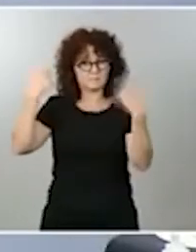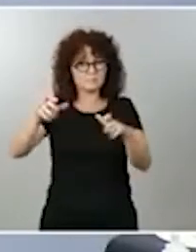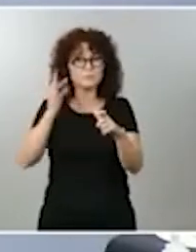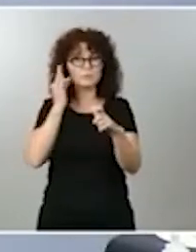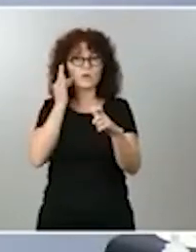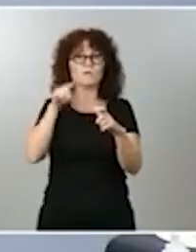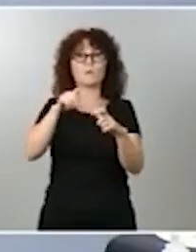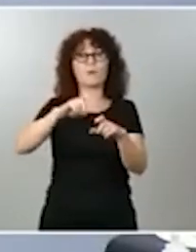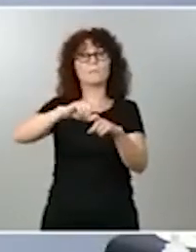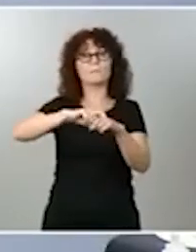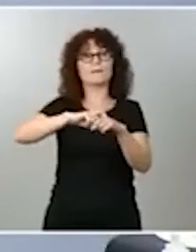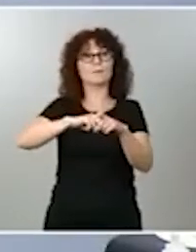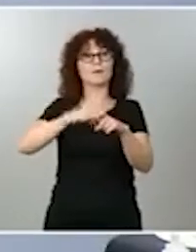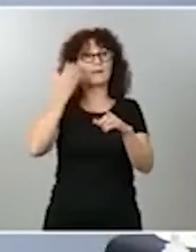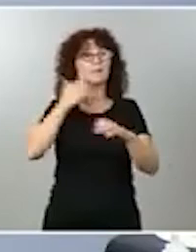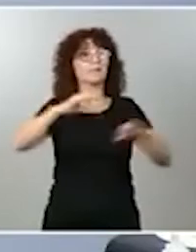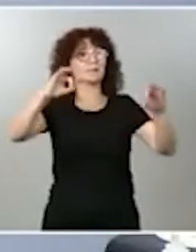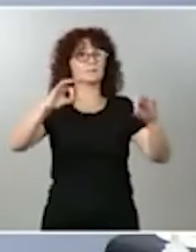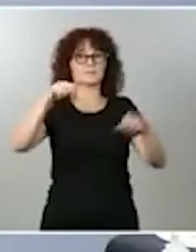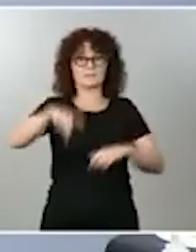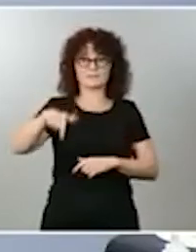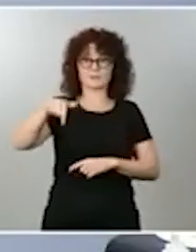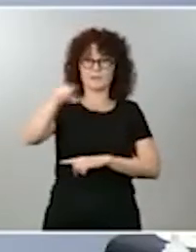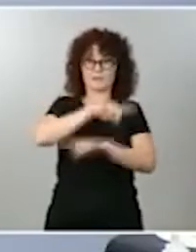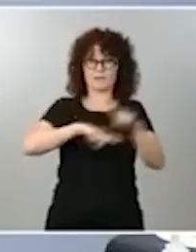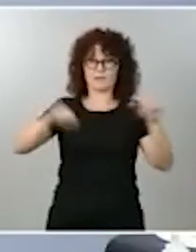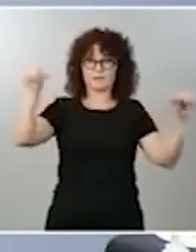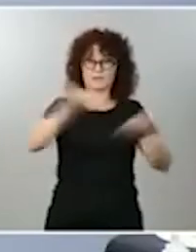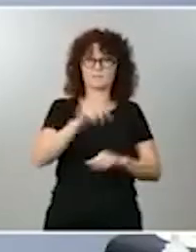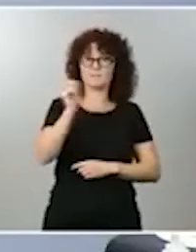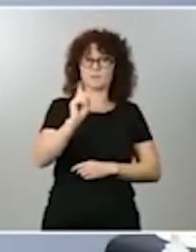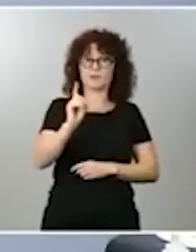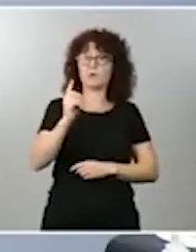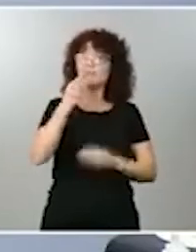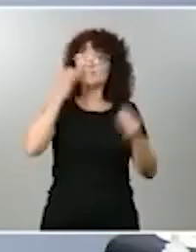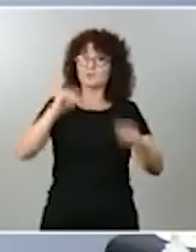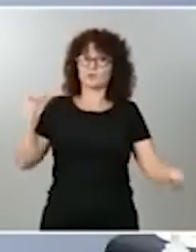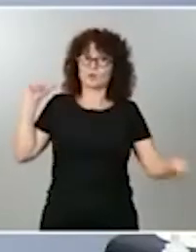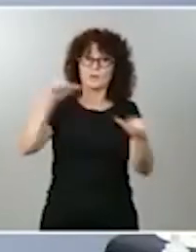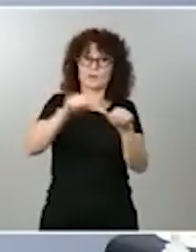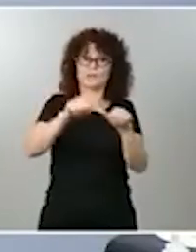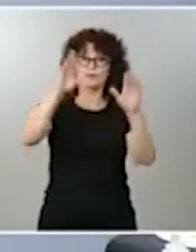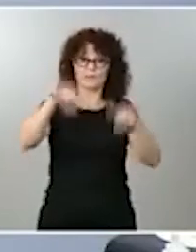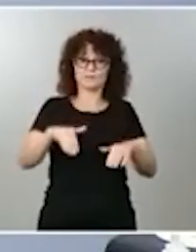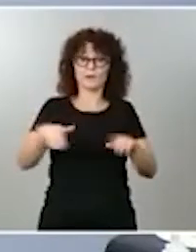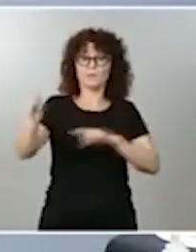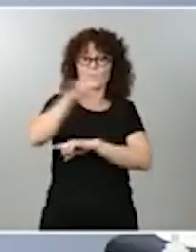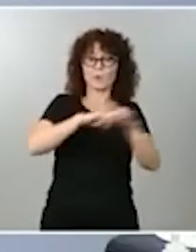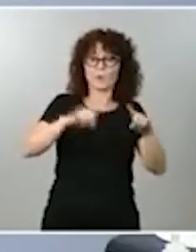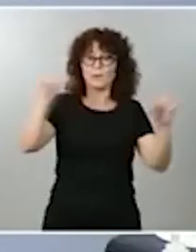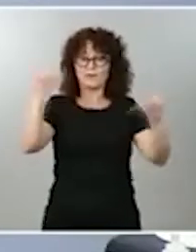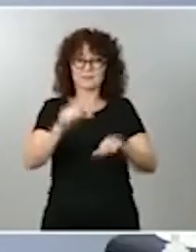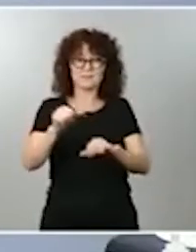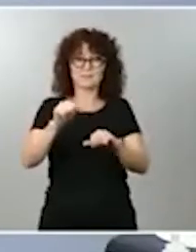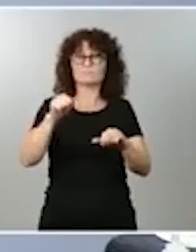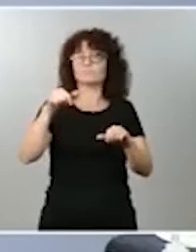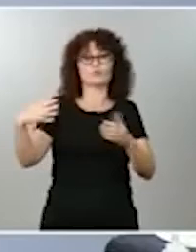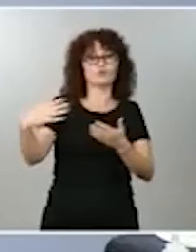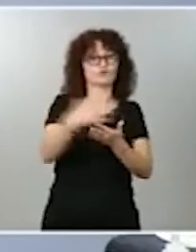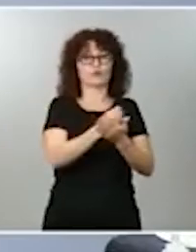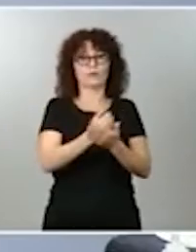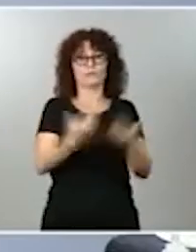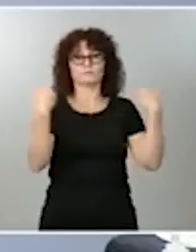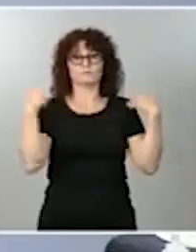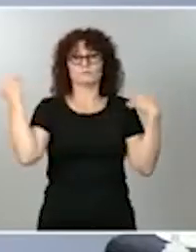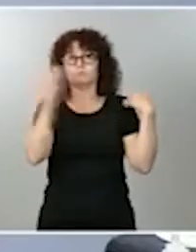Todas las crisis económicas se han cargado históricamente sobre los hombros de las mujeres y somos conscientes, desde el principio